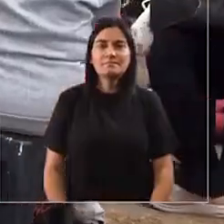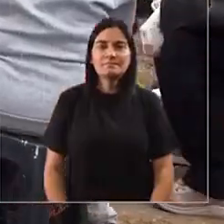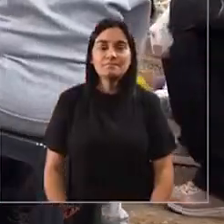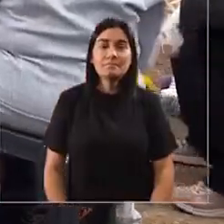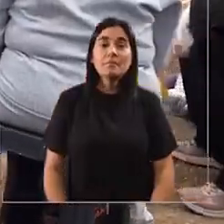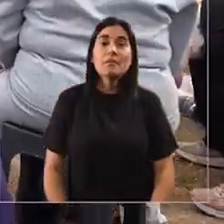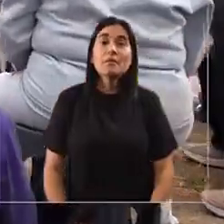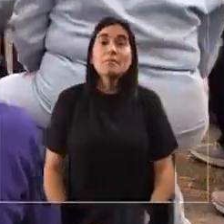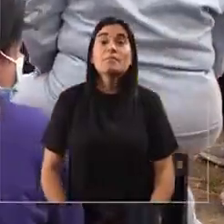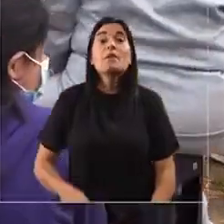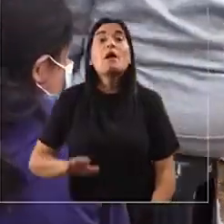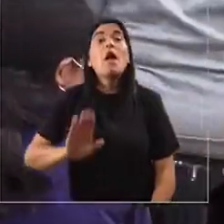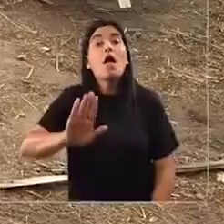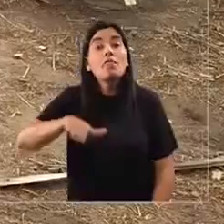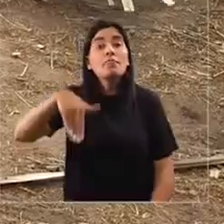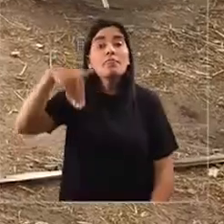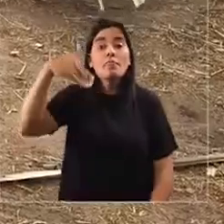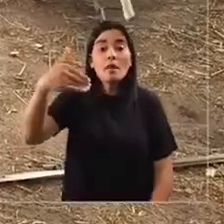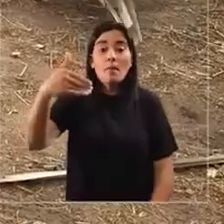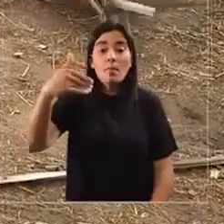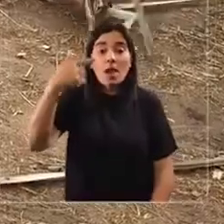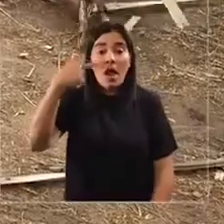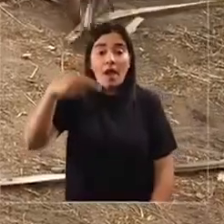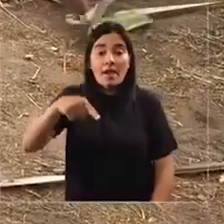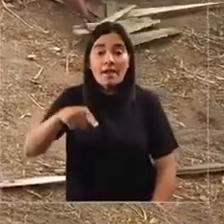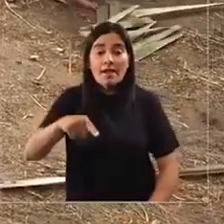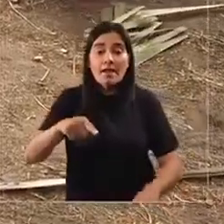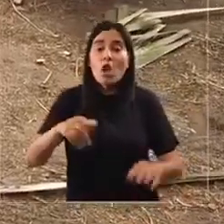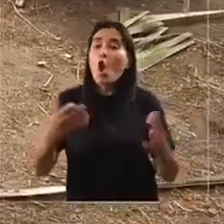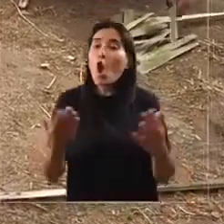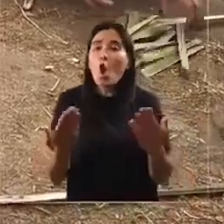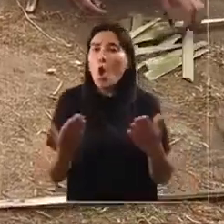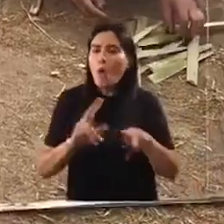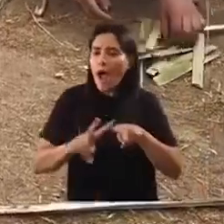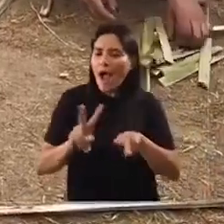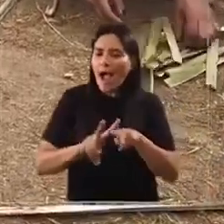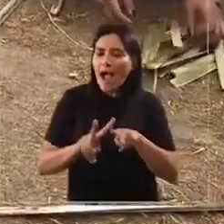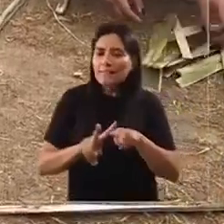Luego, levantan la que está abajo en forma horizontal.